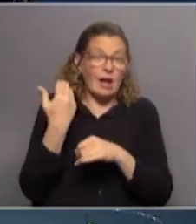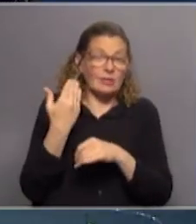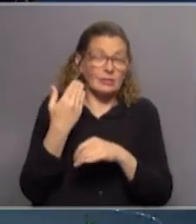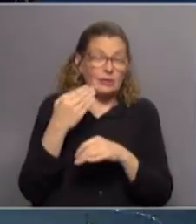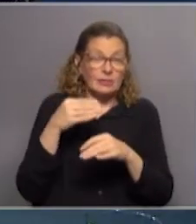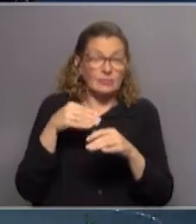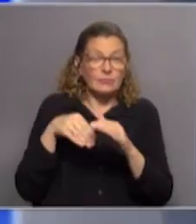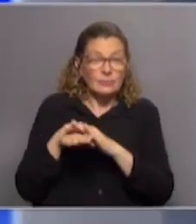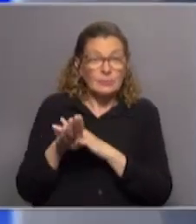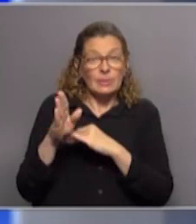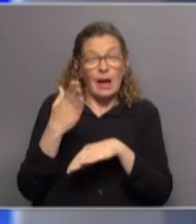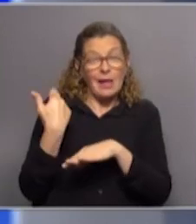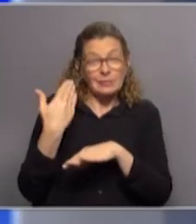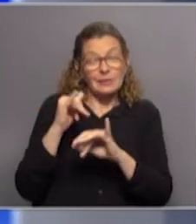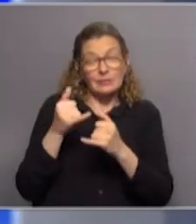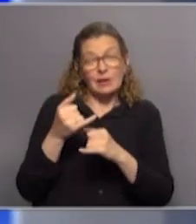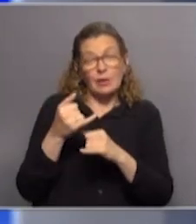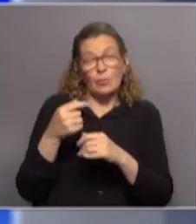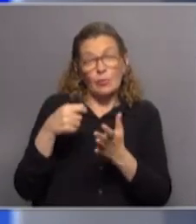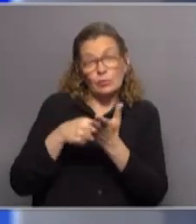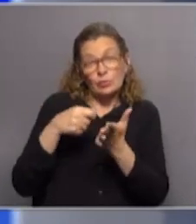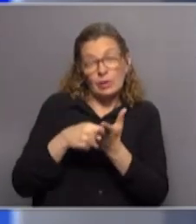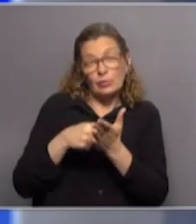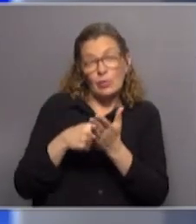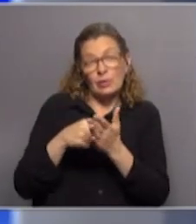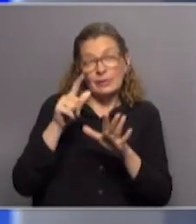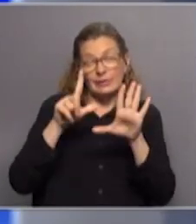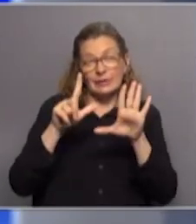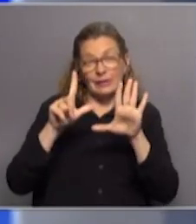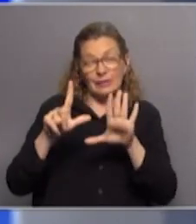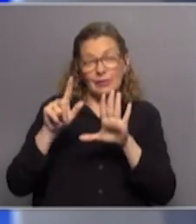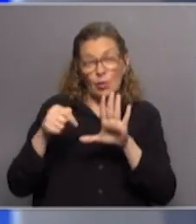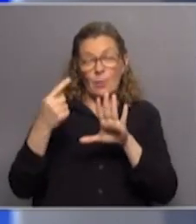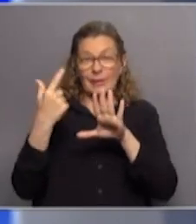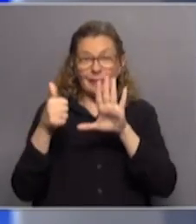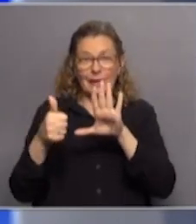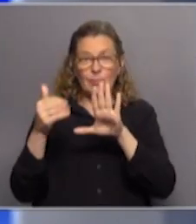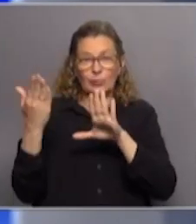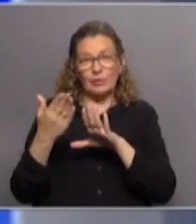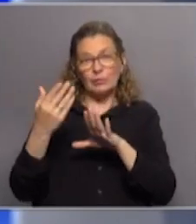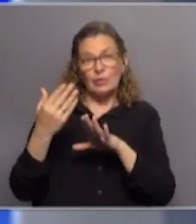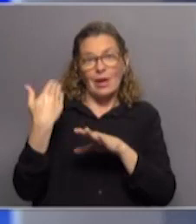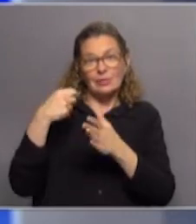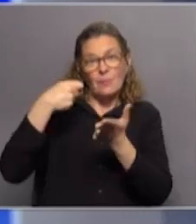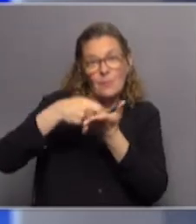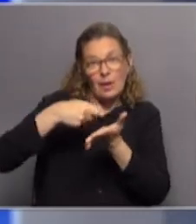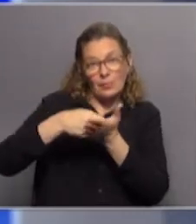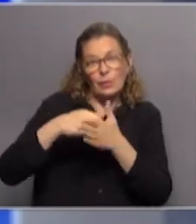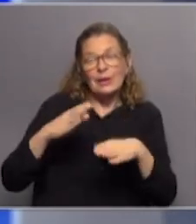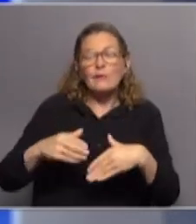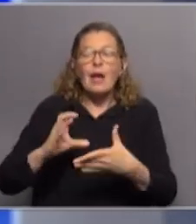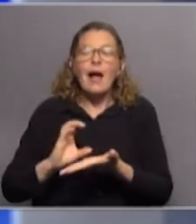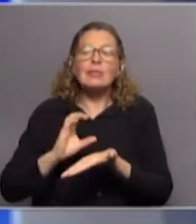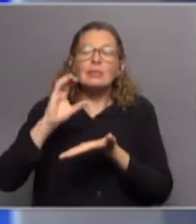intervenida en ocasiones anteriores, que tenía un saldo de deuda equivalente a 77,6% de un auxilio recibido